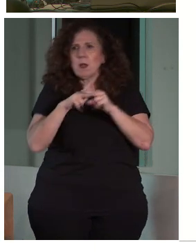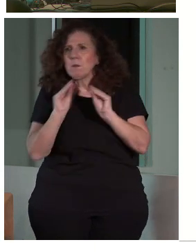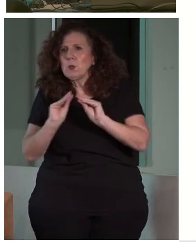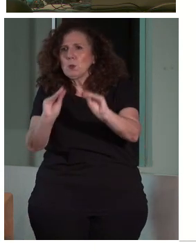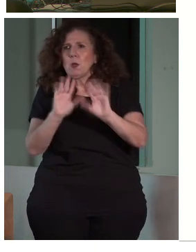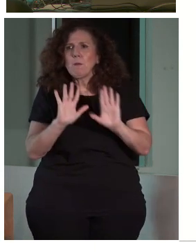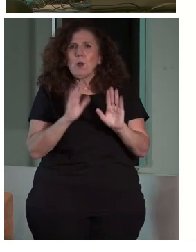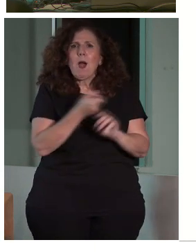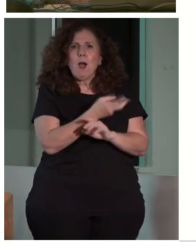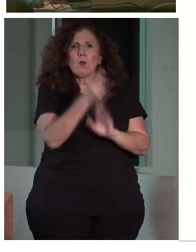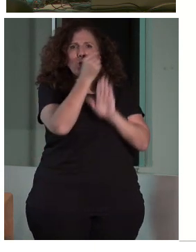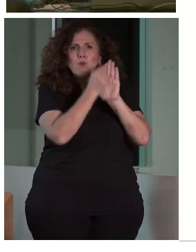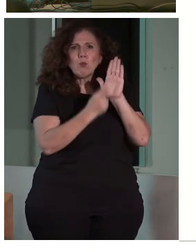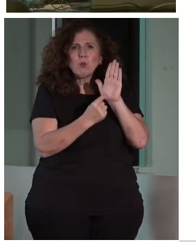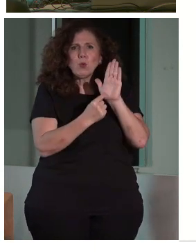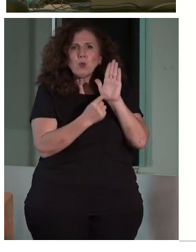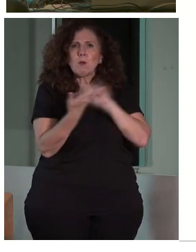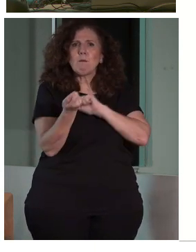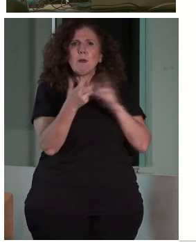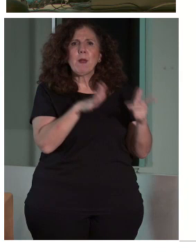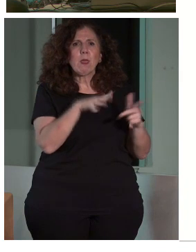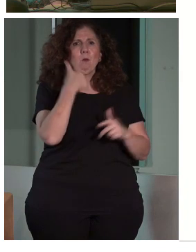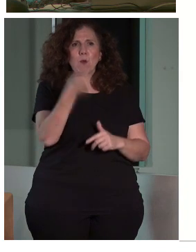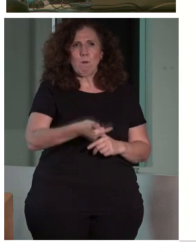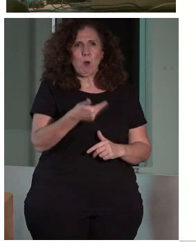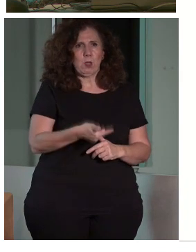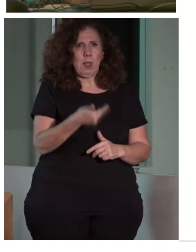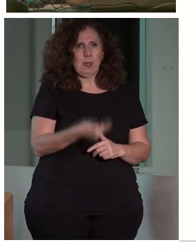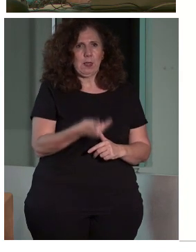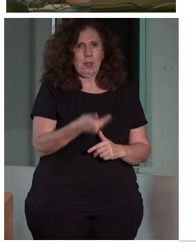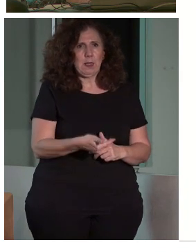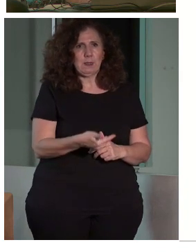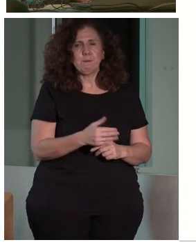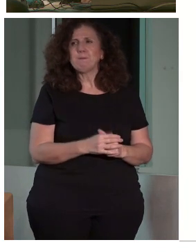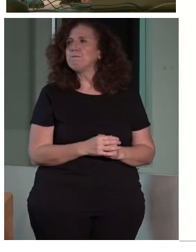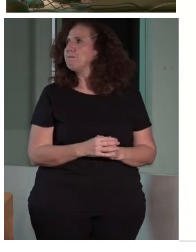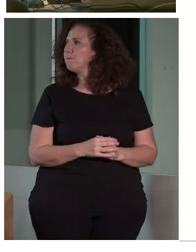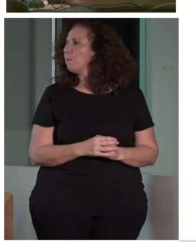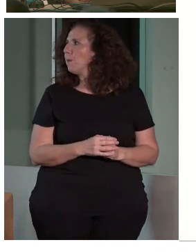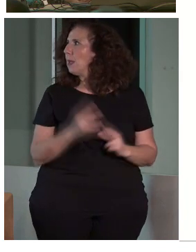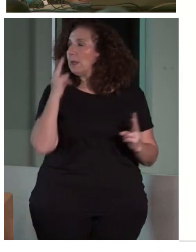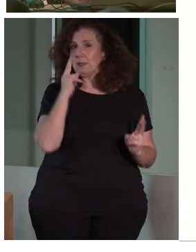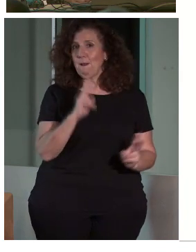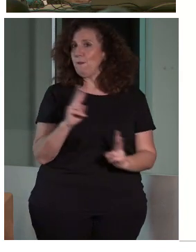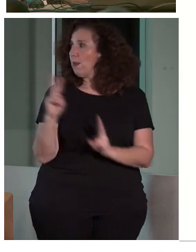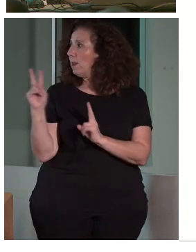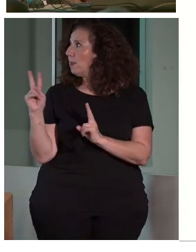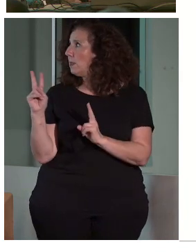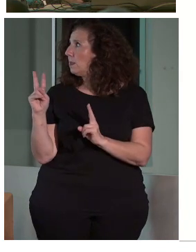algunos puntos que nos parecían muy importantes, ¿no? En el principio, bueno, aquí veis que son